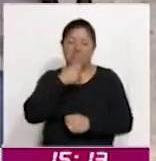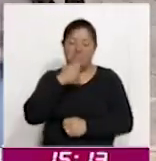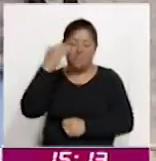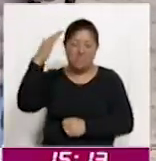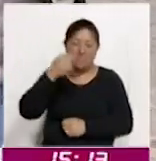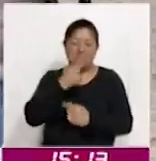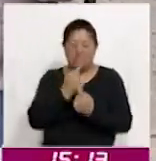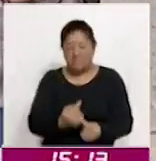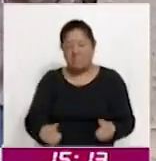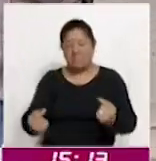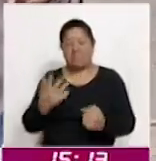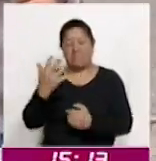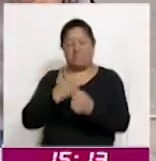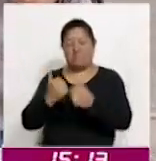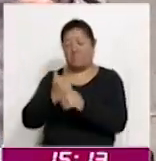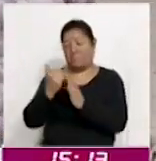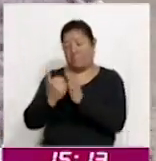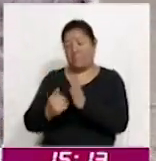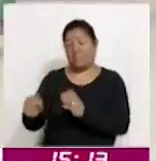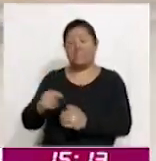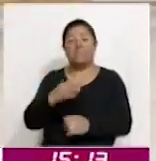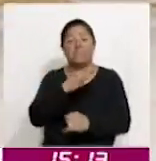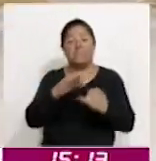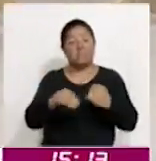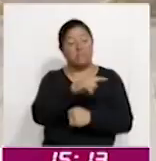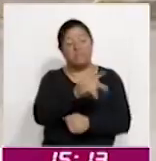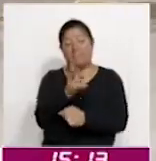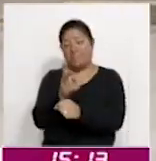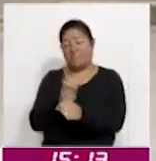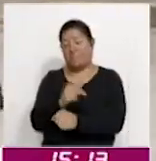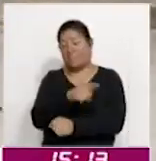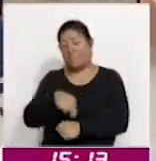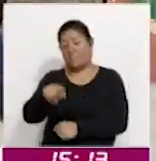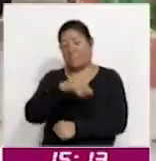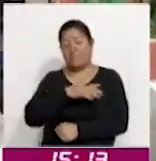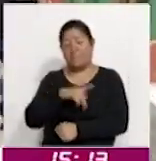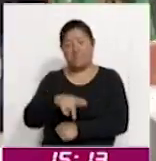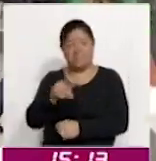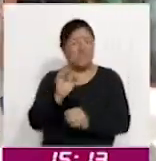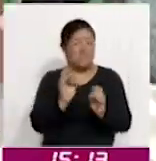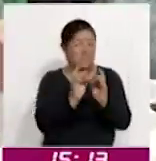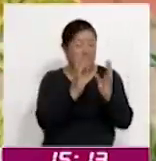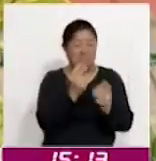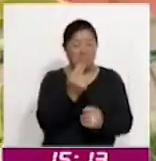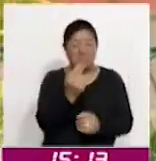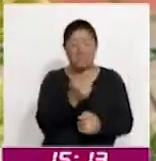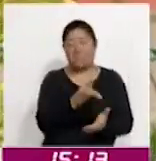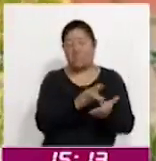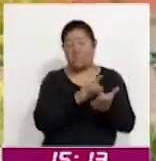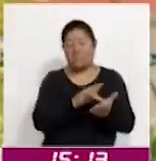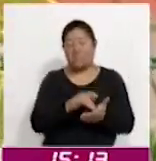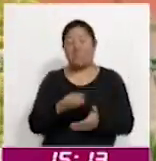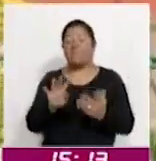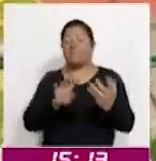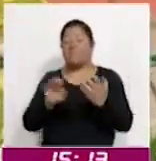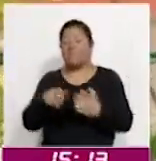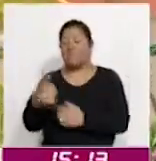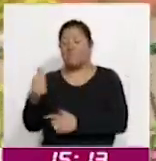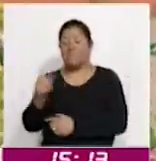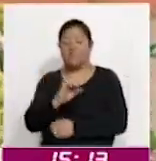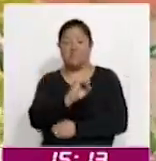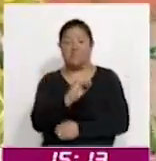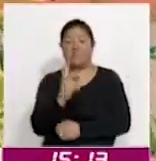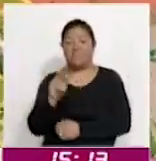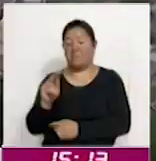Finalmente, el coordinador estatal de protección civil invitó a quienes necesiten apoyo a comunicarse al 089 o al 911 o bien a acudir a las